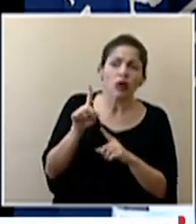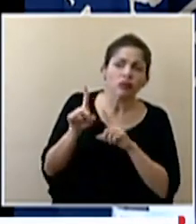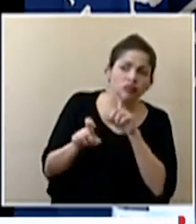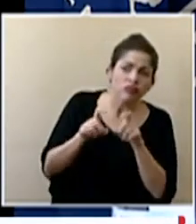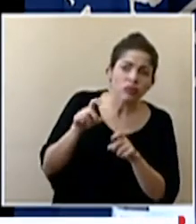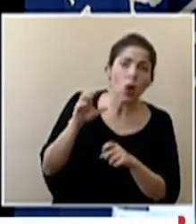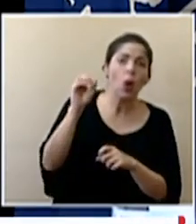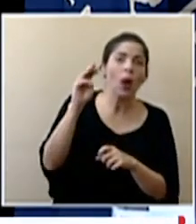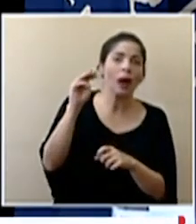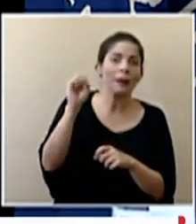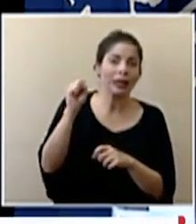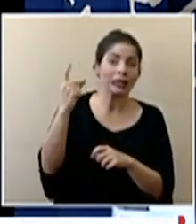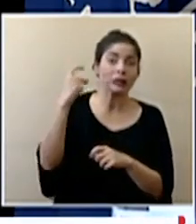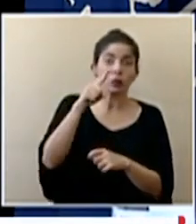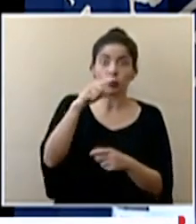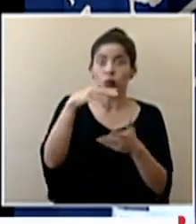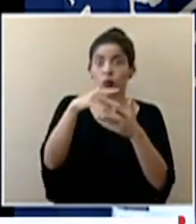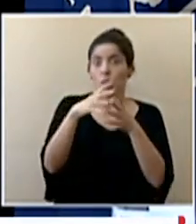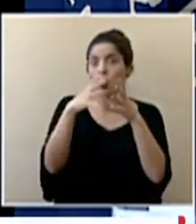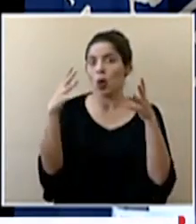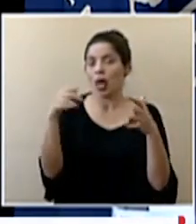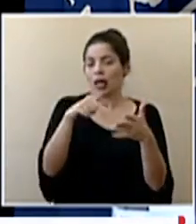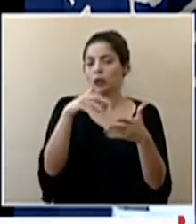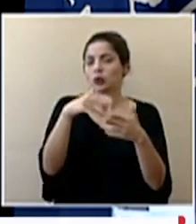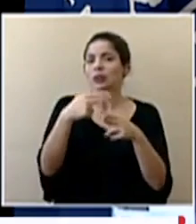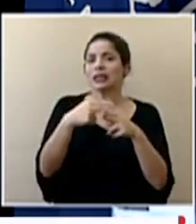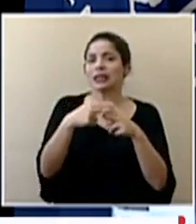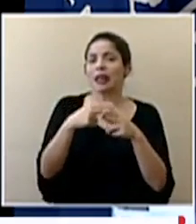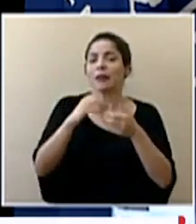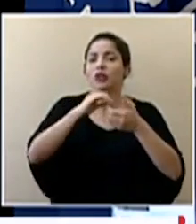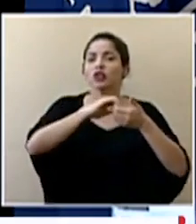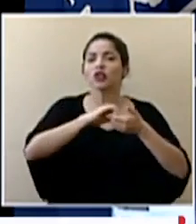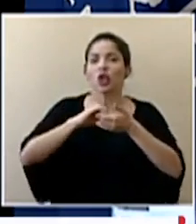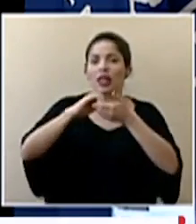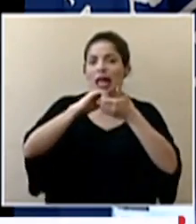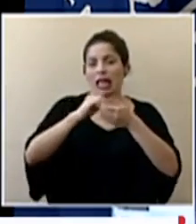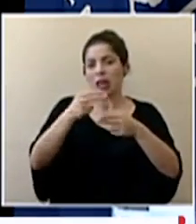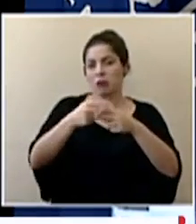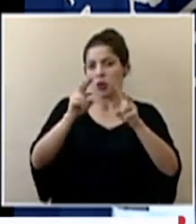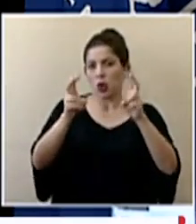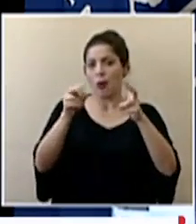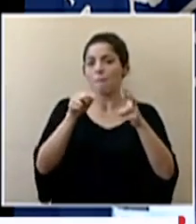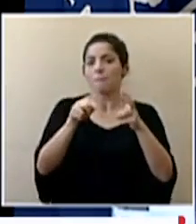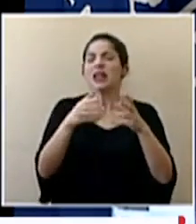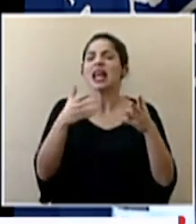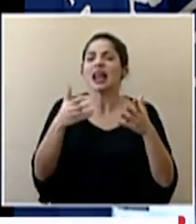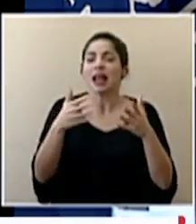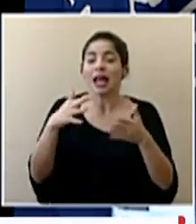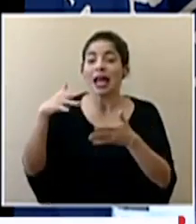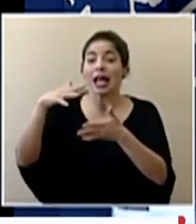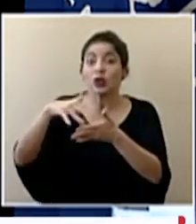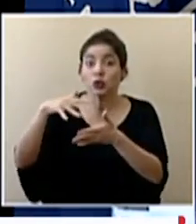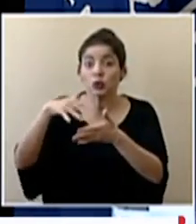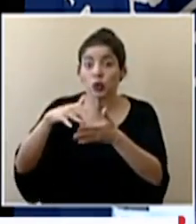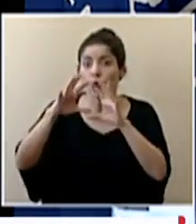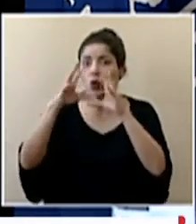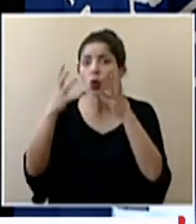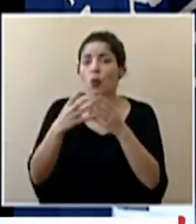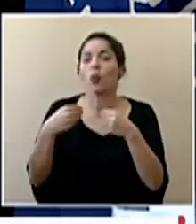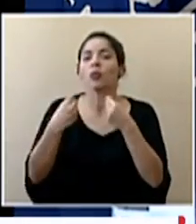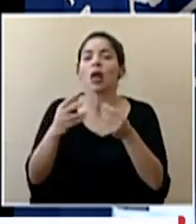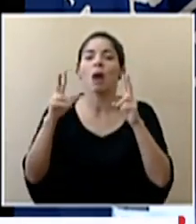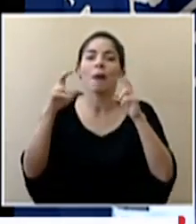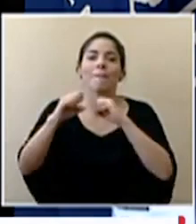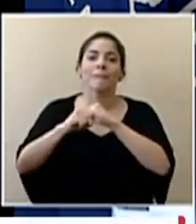por la OMS. Hay un estudio grande que se llama el estudio Solidaridad donde se patrocinan estos estudios en todo el mundo. De hecho,